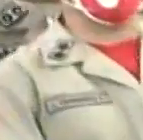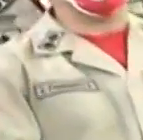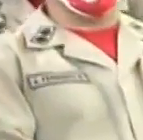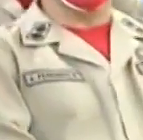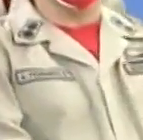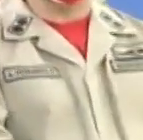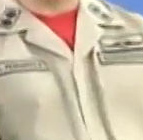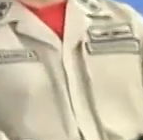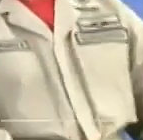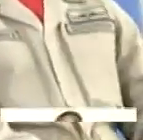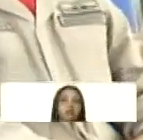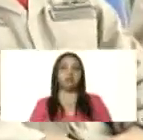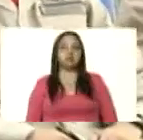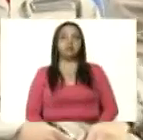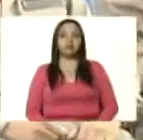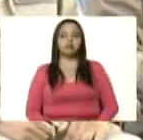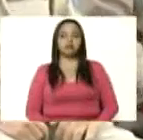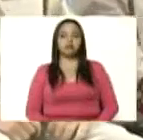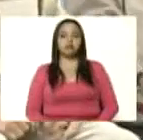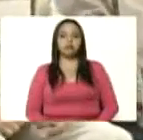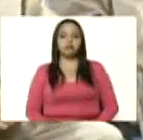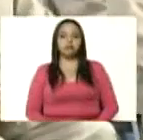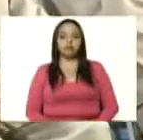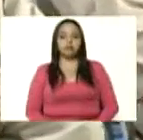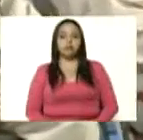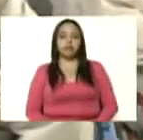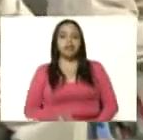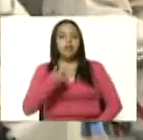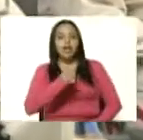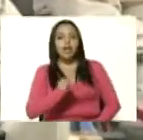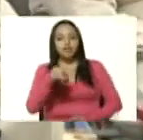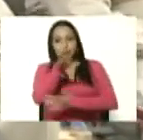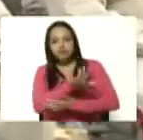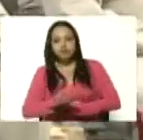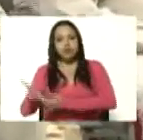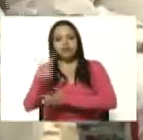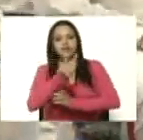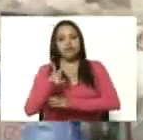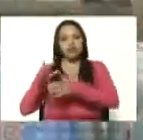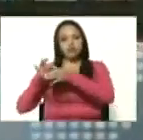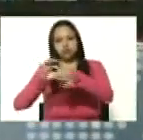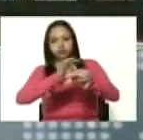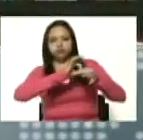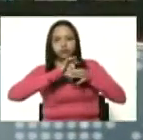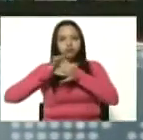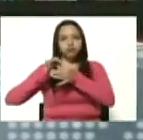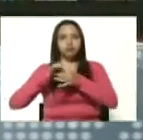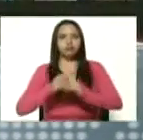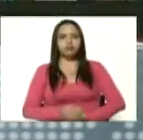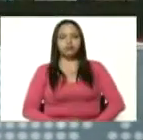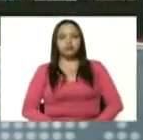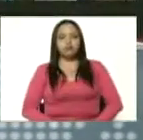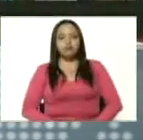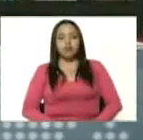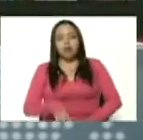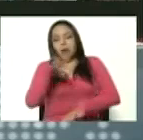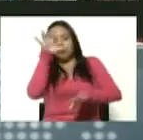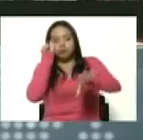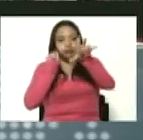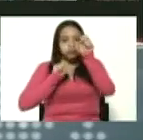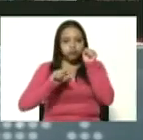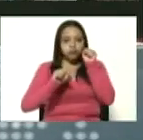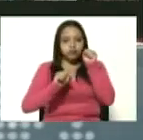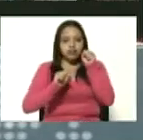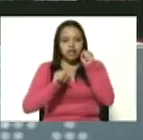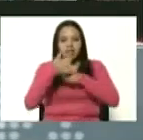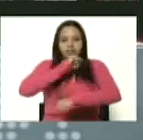Que están a lo largo y ancho de nuestra patria, articulados, entrenándose y